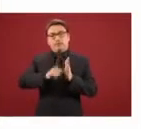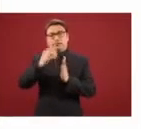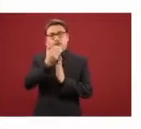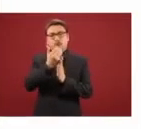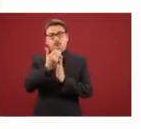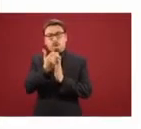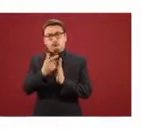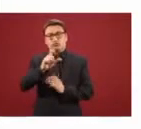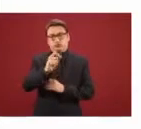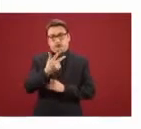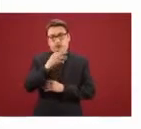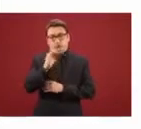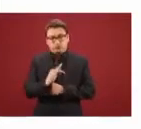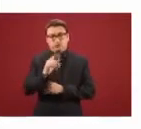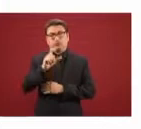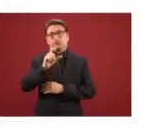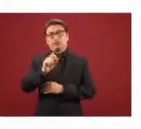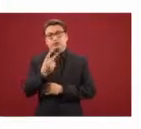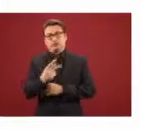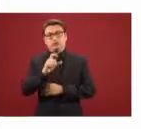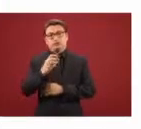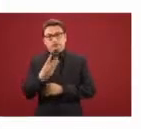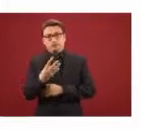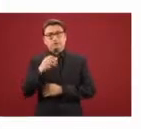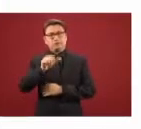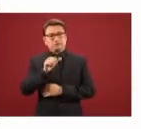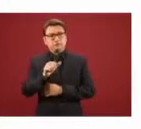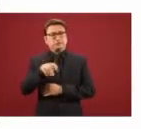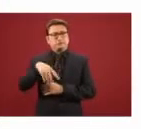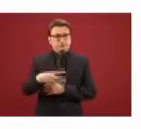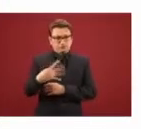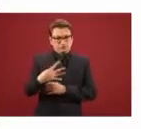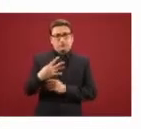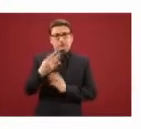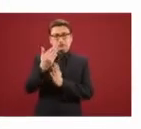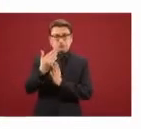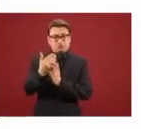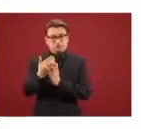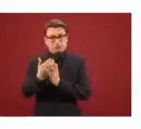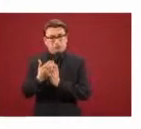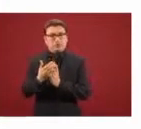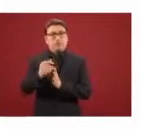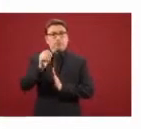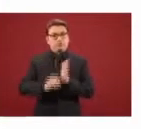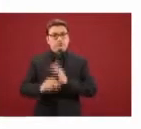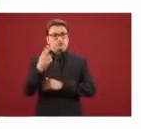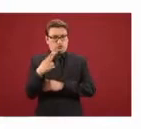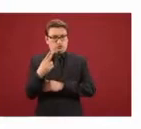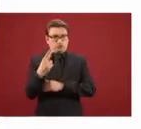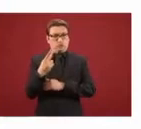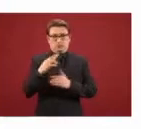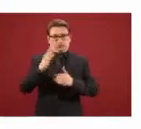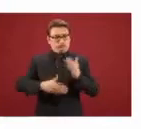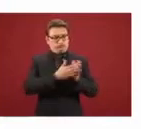28 por ciento, luego 22, luego 23, luego 16, 14 y finalmente hasta llegar al mes de noviembre, que ya cerramos,